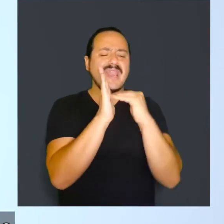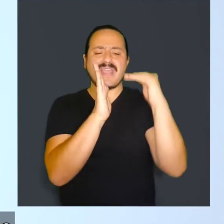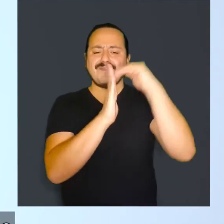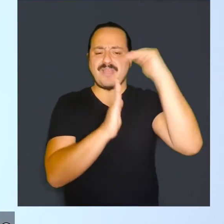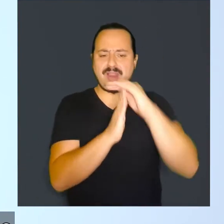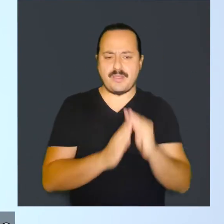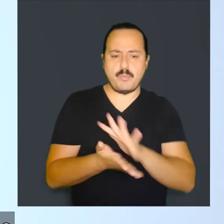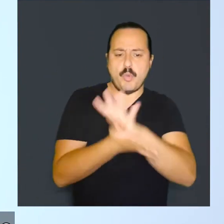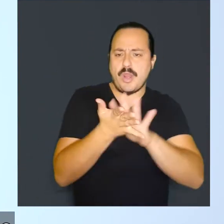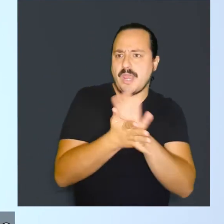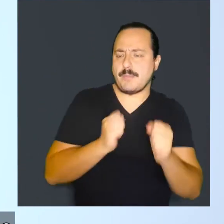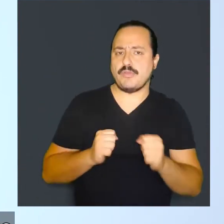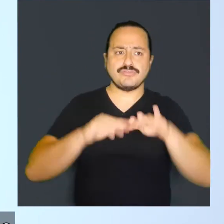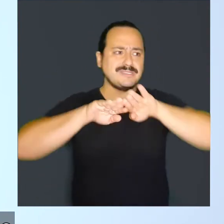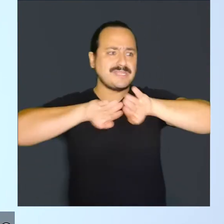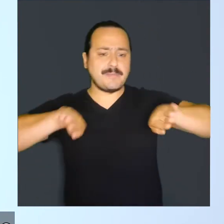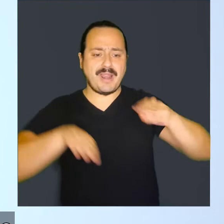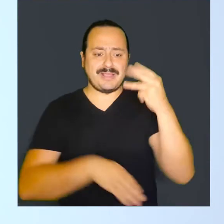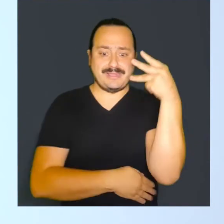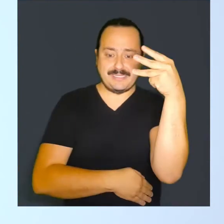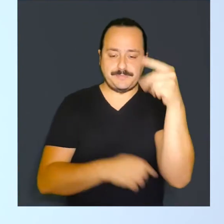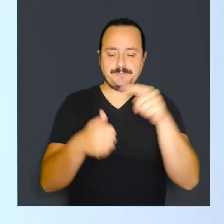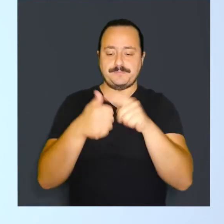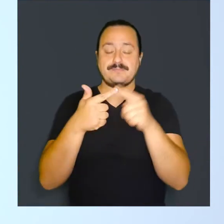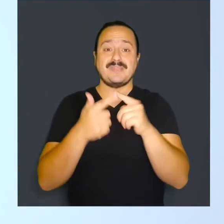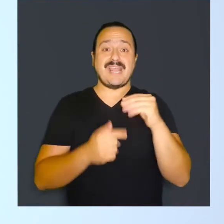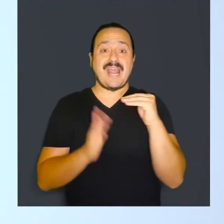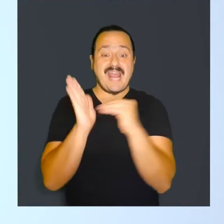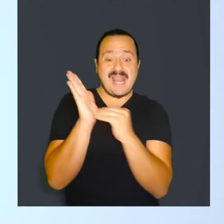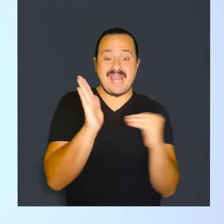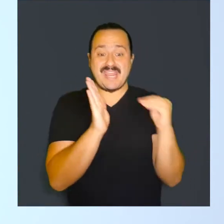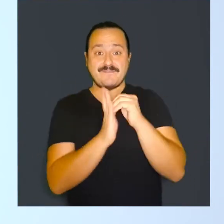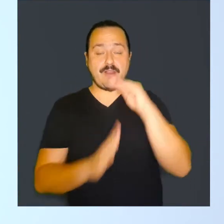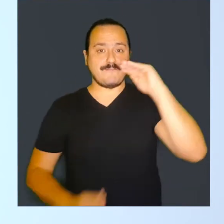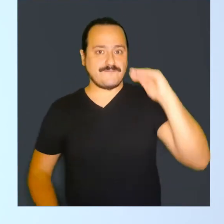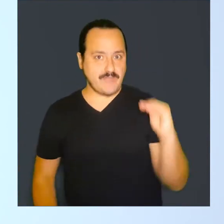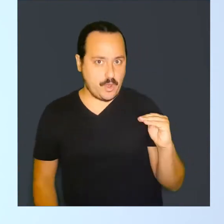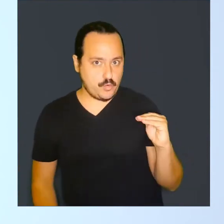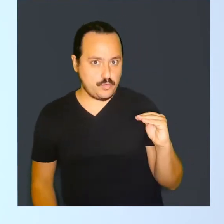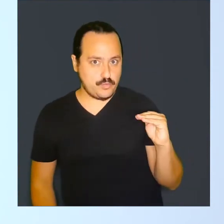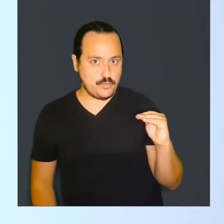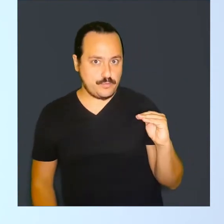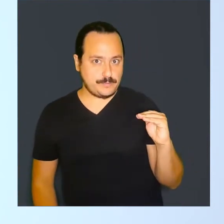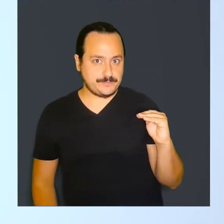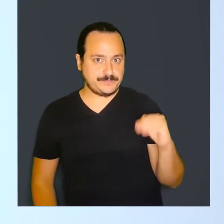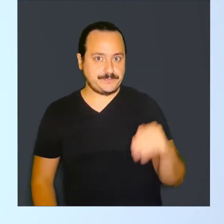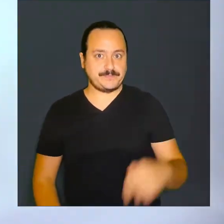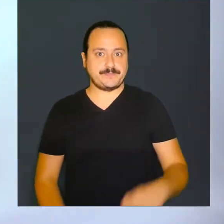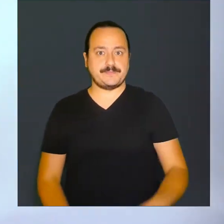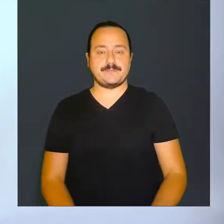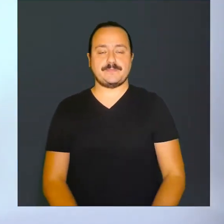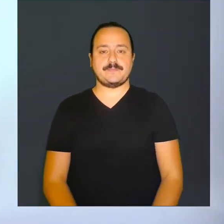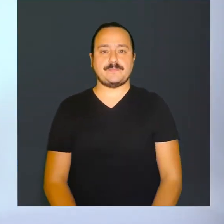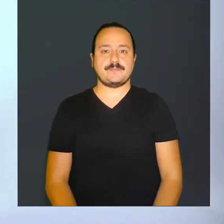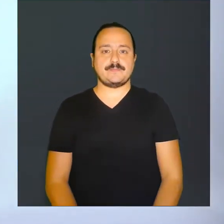distintos espacios y niveles que este nos ofrece Los podemos separar en tres Nivel bajo